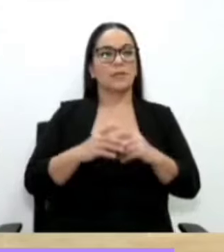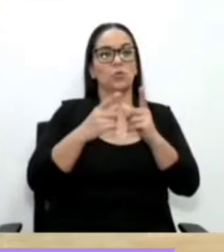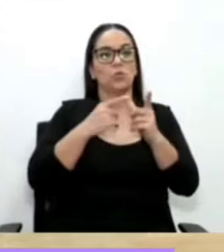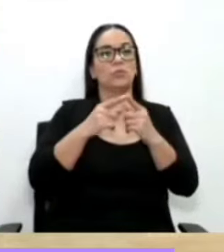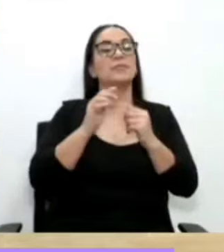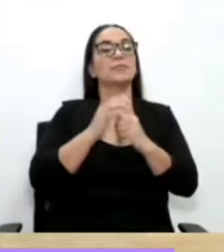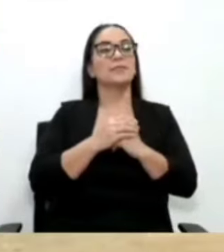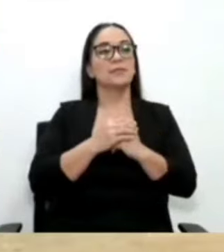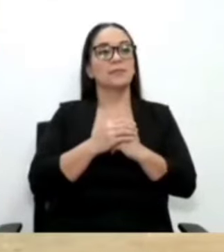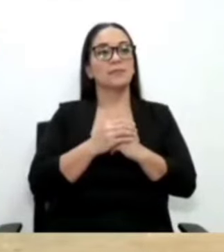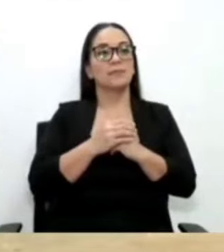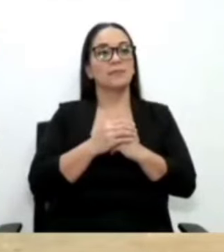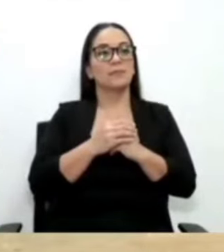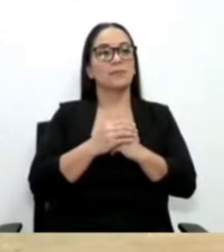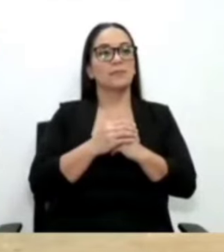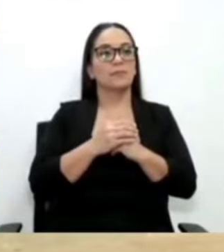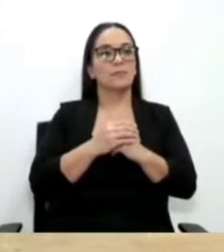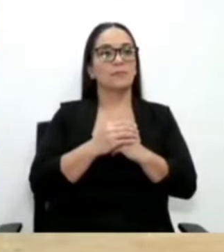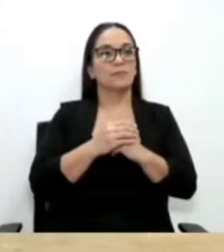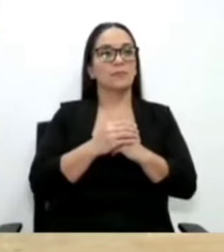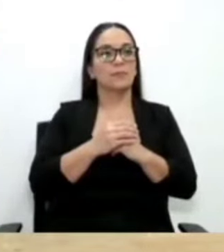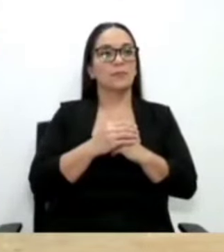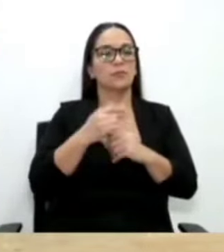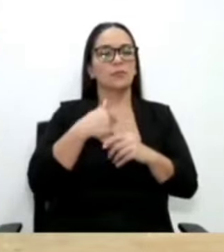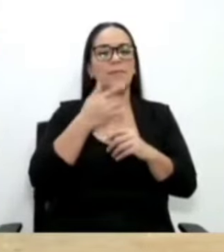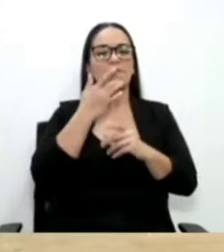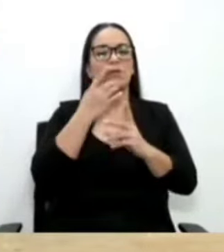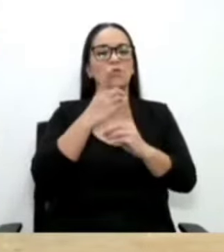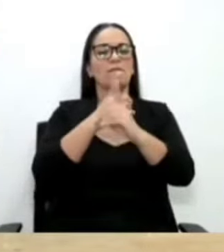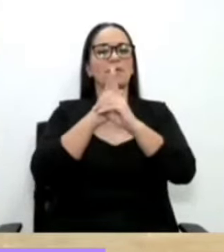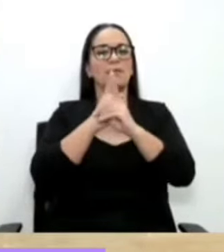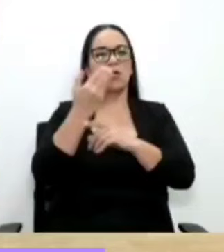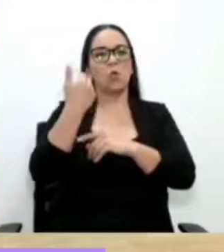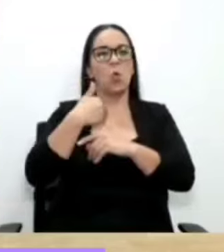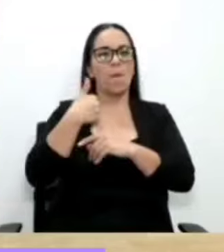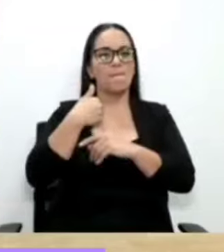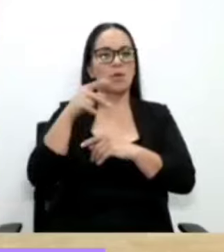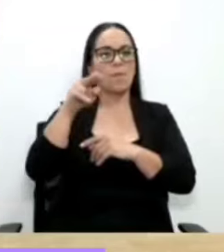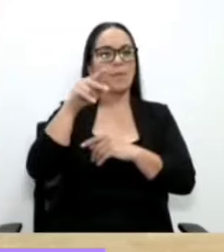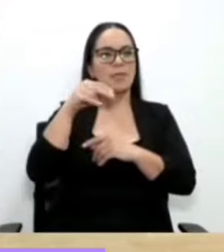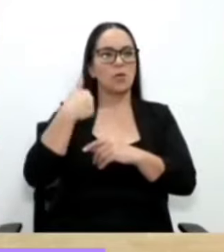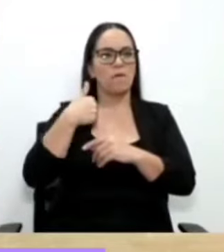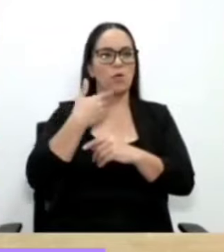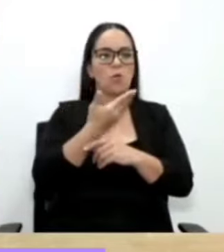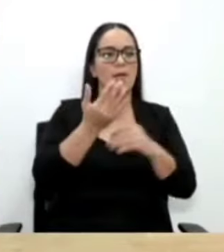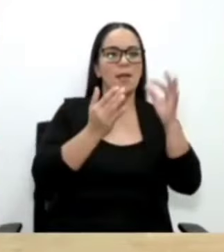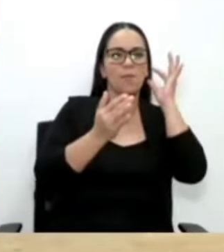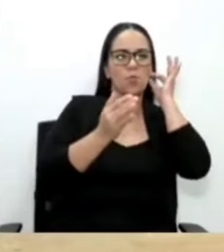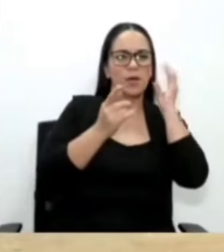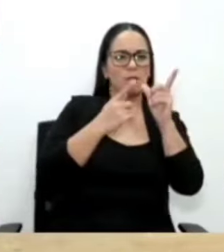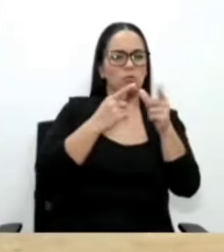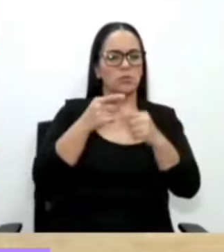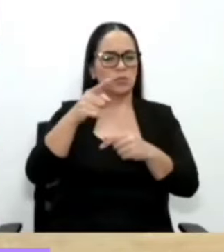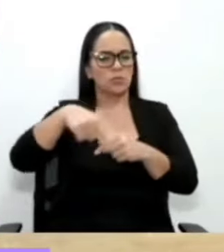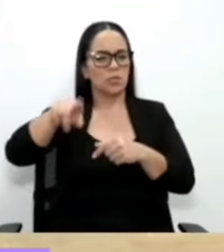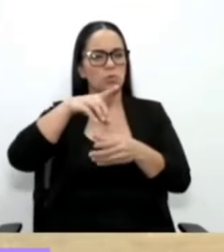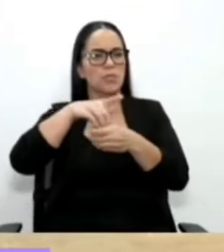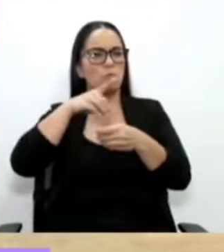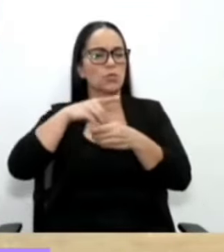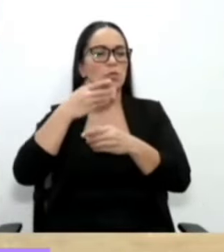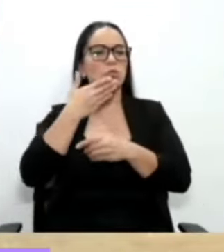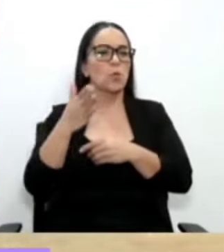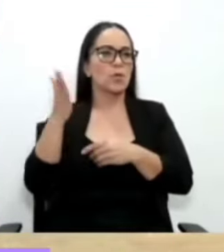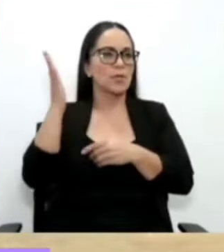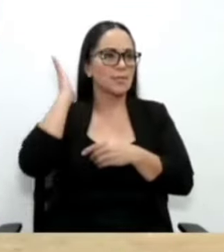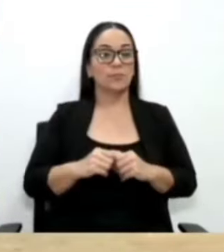contra una adulta mayor. Entonces, ¿qué opino yo de eso? De que es un monumento a la hipocresía, que el pueblo de Costa